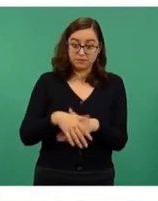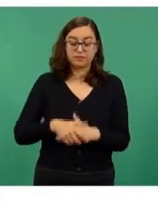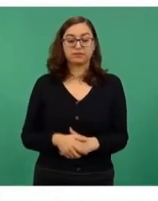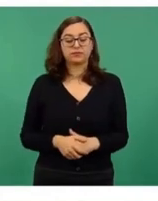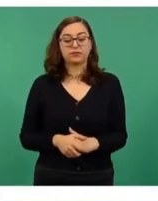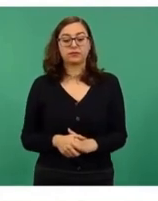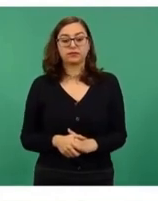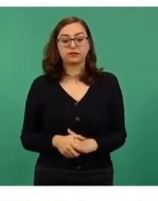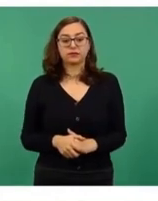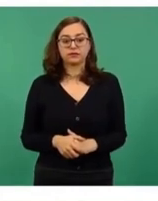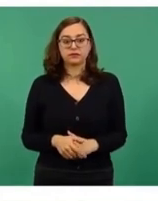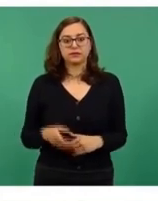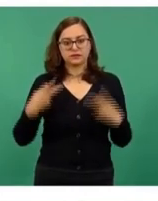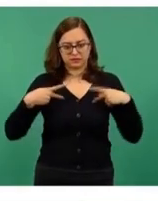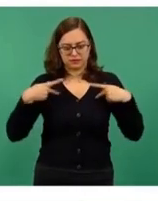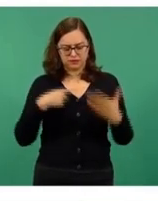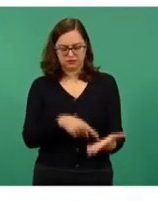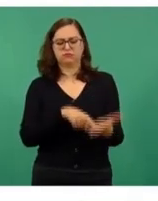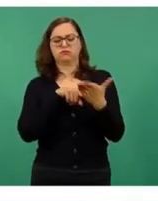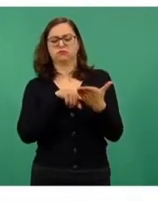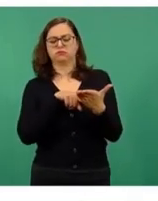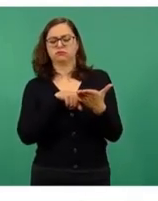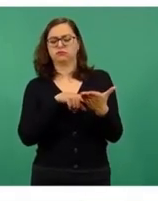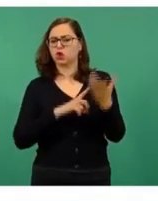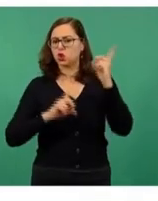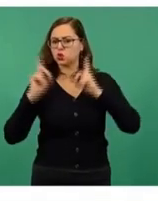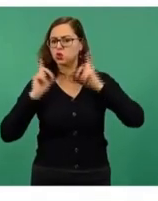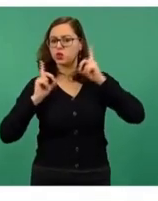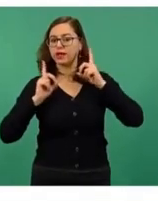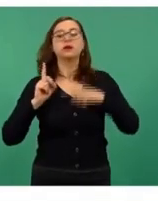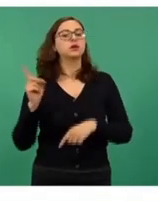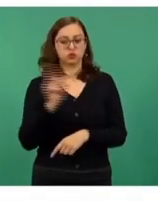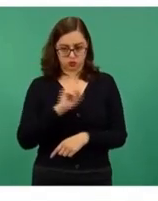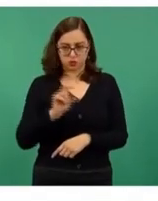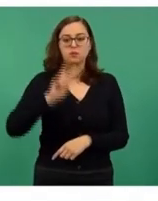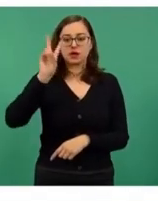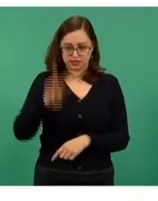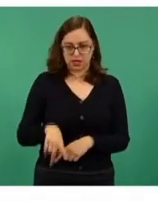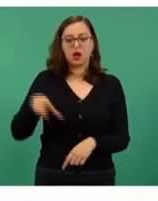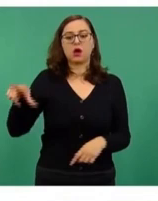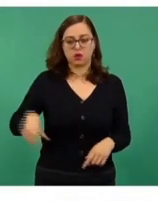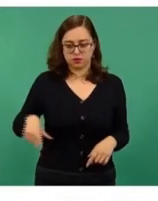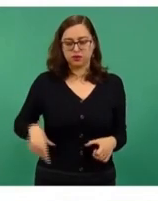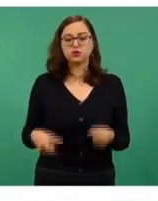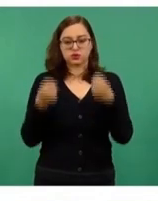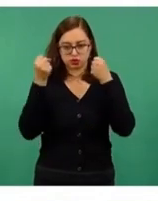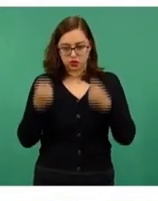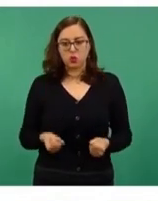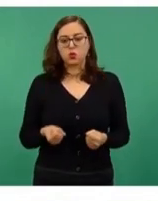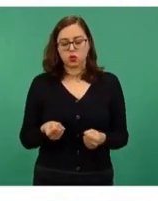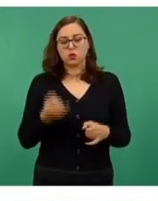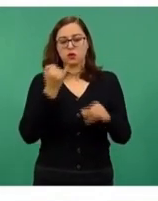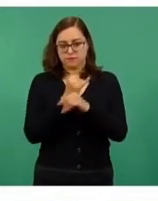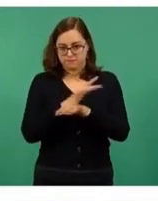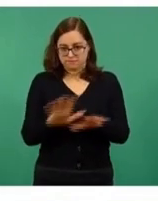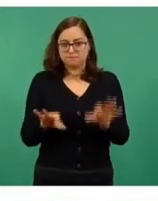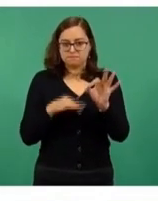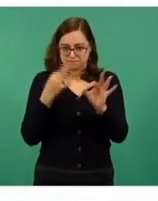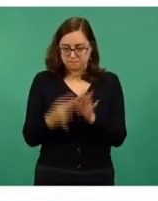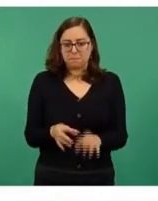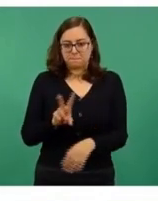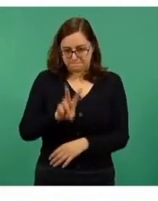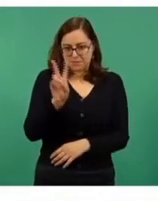un ejemplo. Para que los adultos mayores sepan que es importante que esta información es puntual,